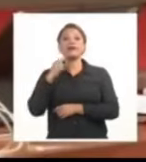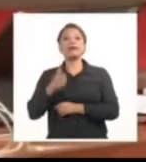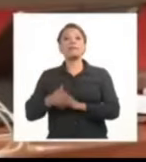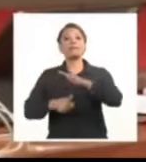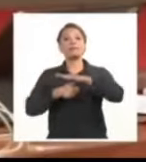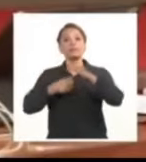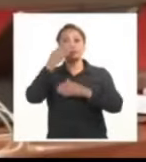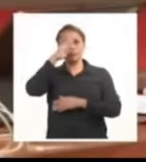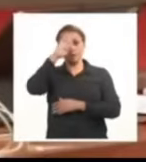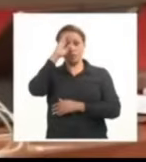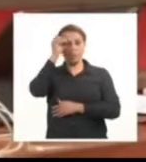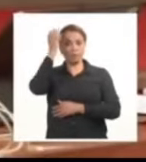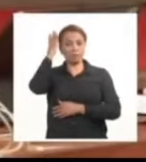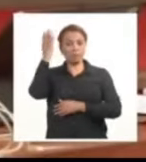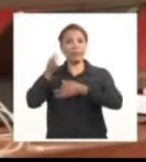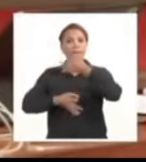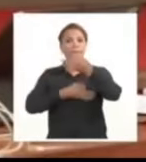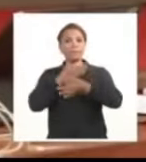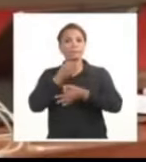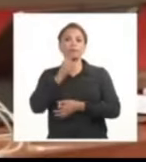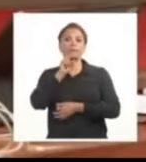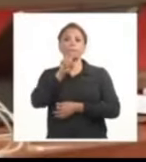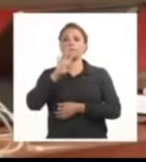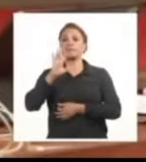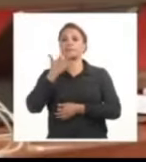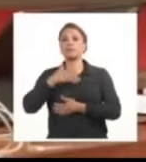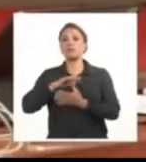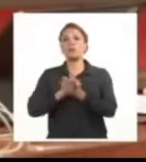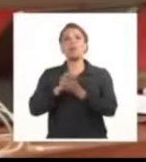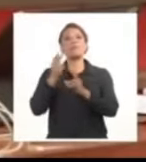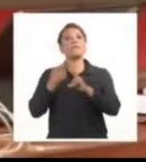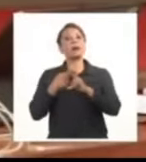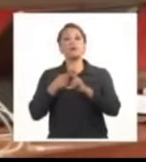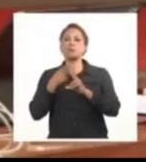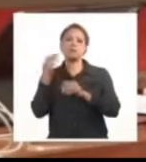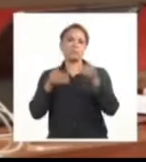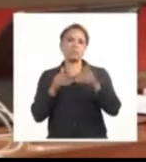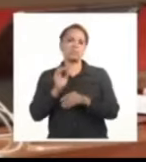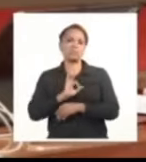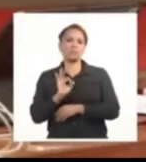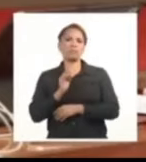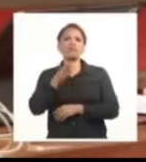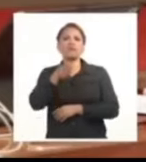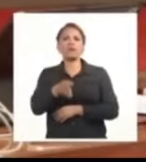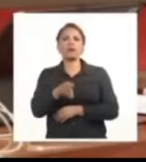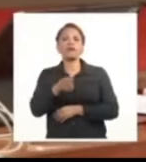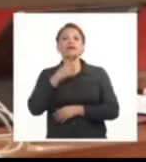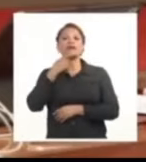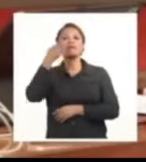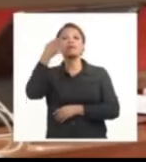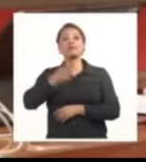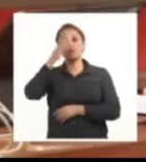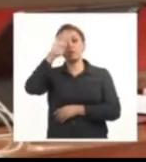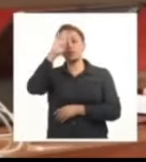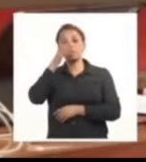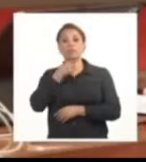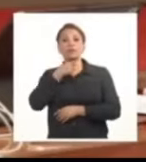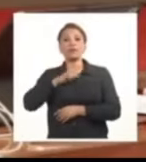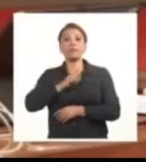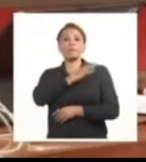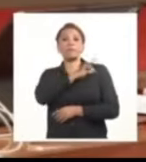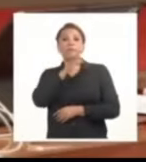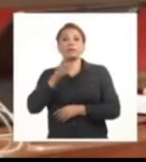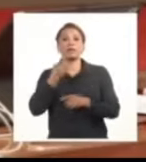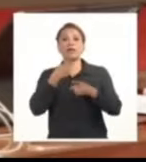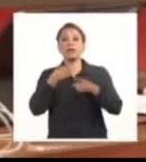Bermúdez adelantó el pasado 25 de mayo que no asistiría era una decisión firme de Cuba si no se invitaba a todos los